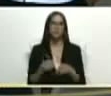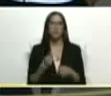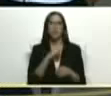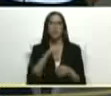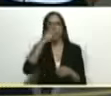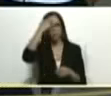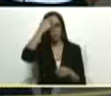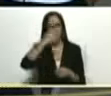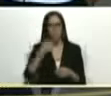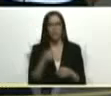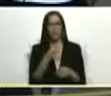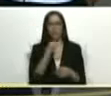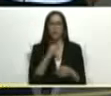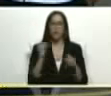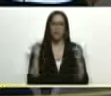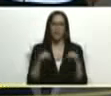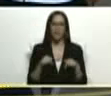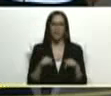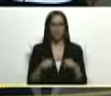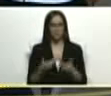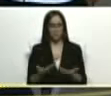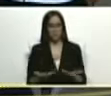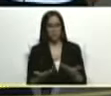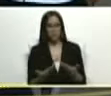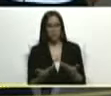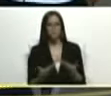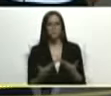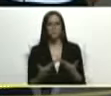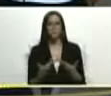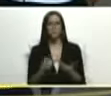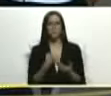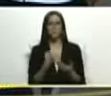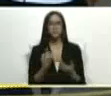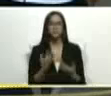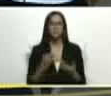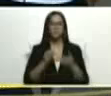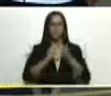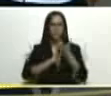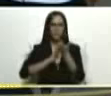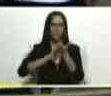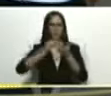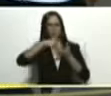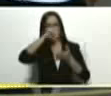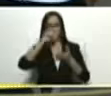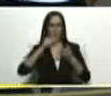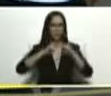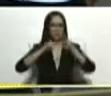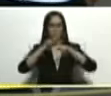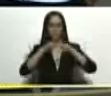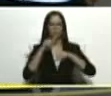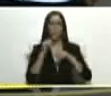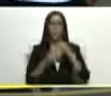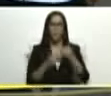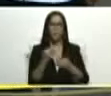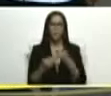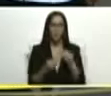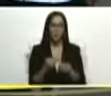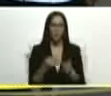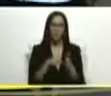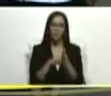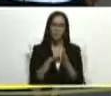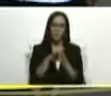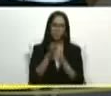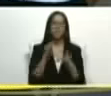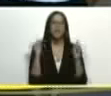nuestro pueblo y bueno aquí se dieron varias reparaciones que se fueron dando poco a poco a medida que íbamos superando